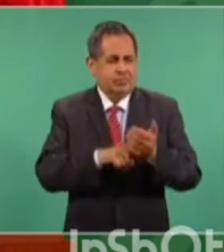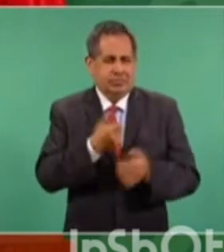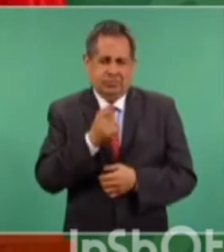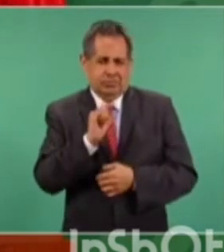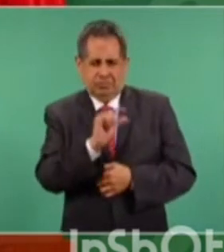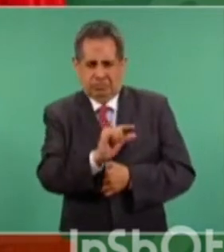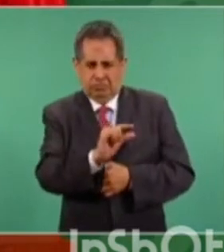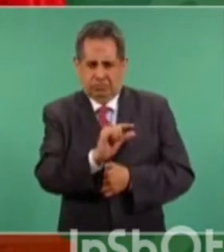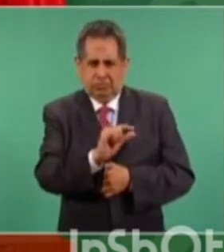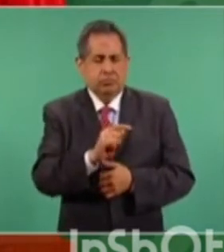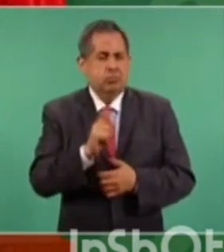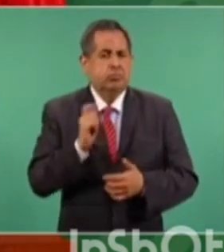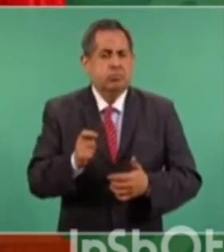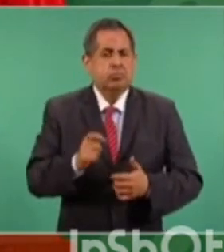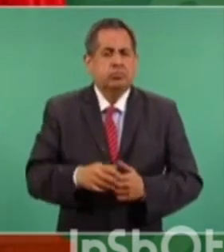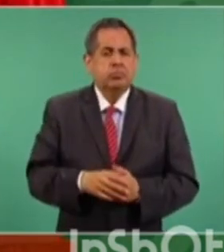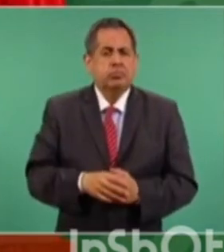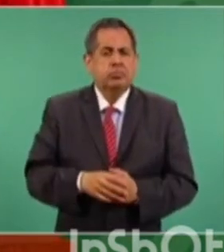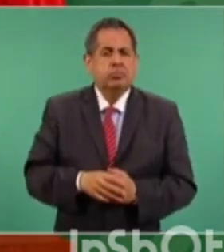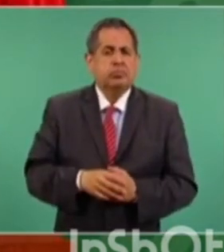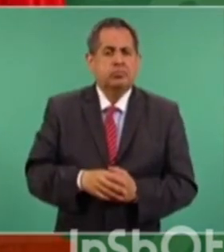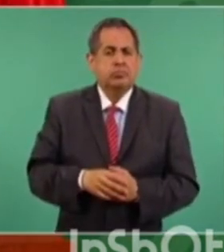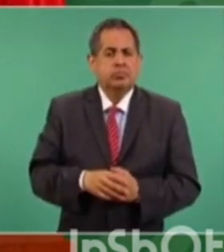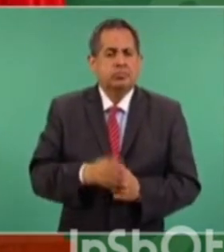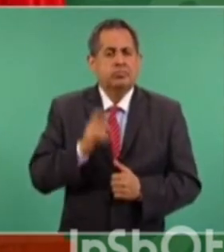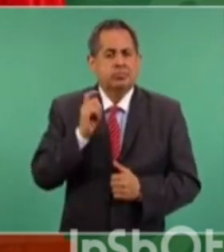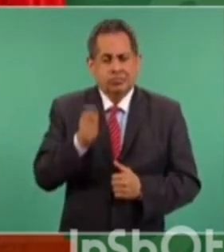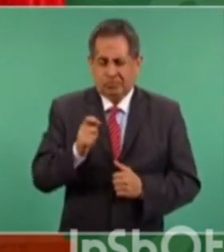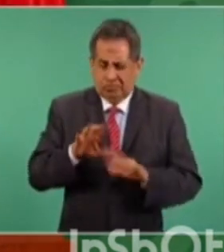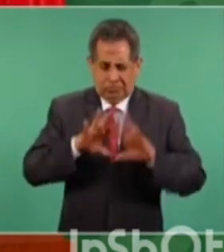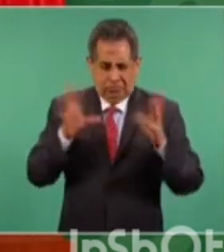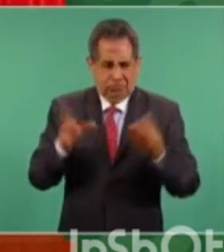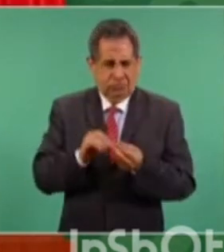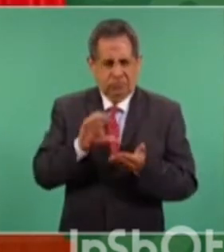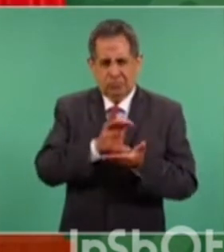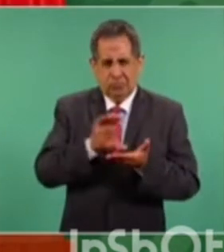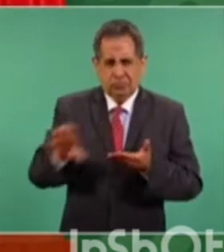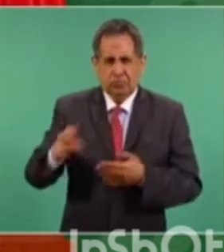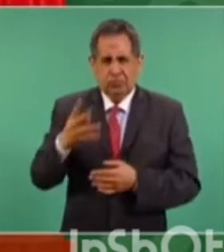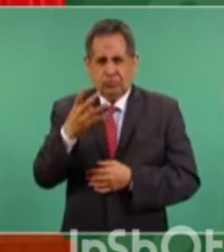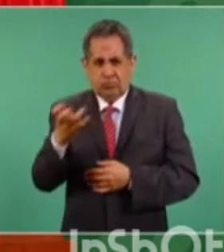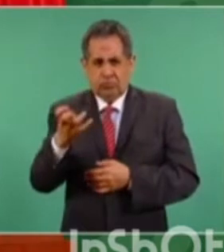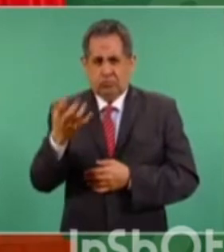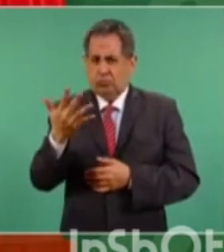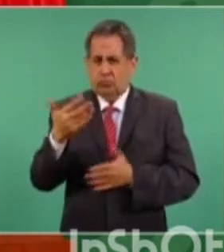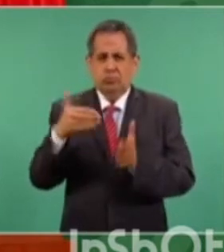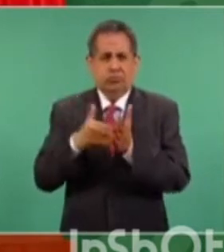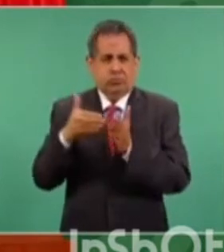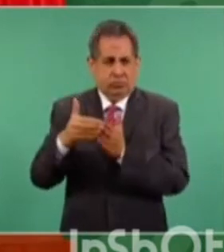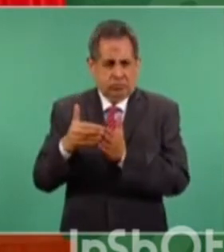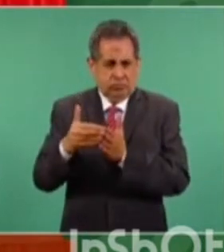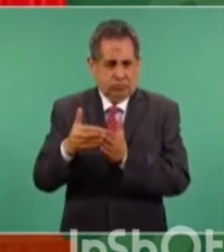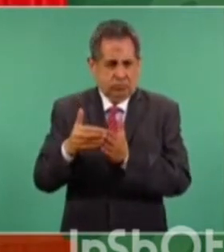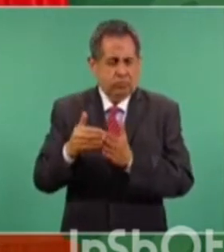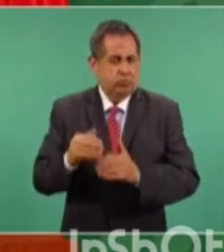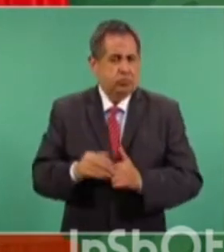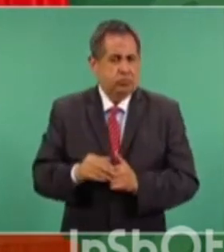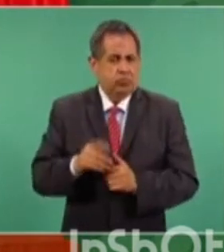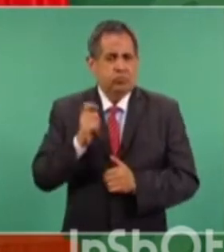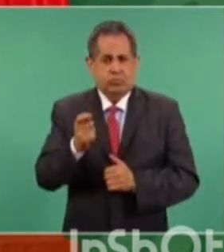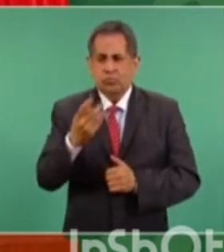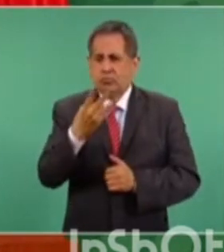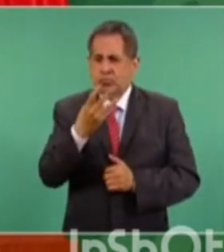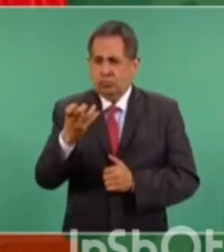casi en su totalidad, 450 millones de los